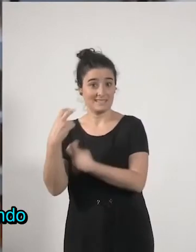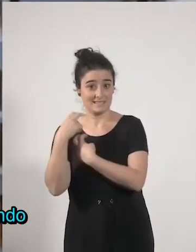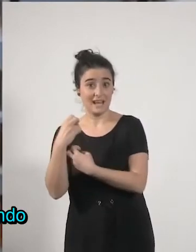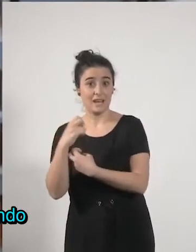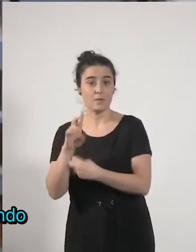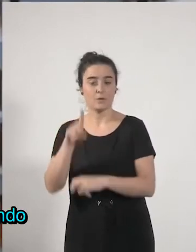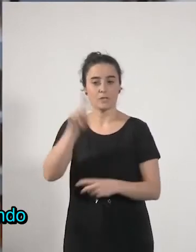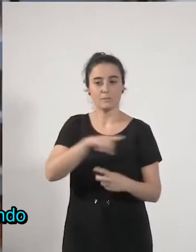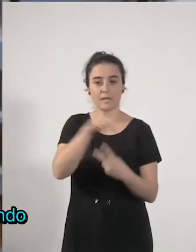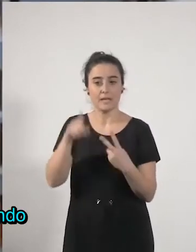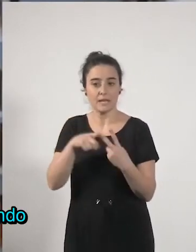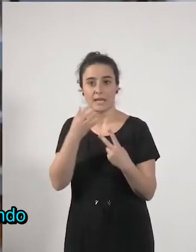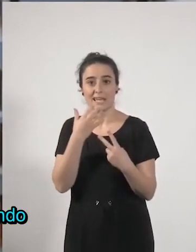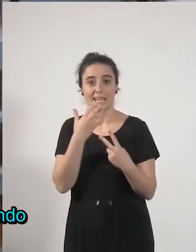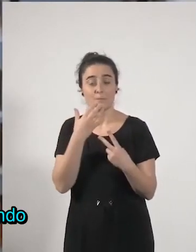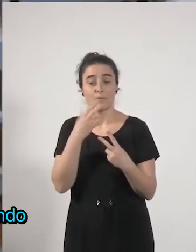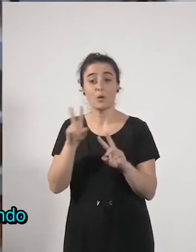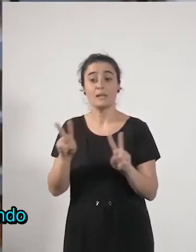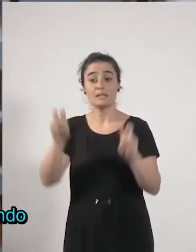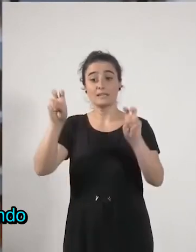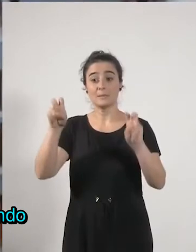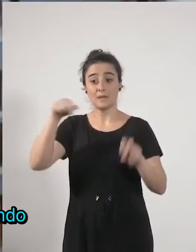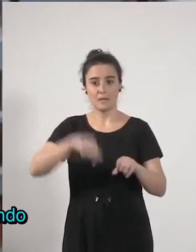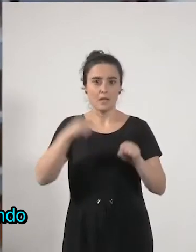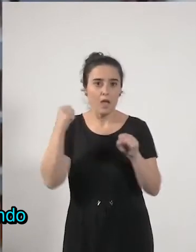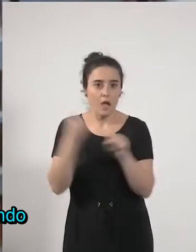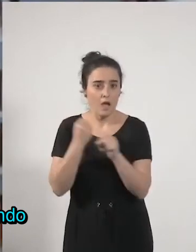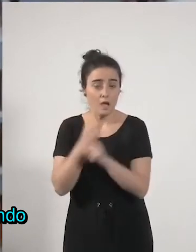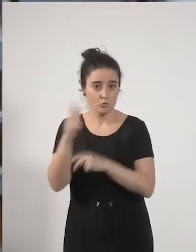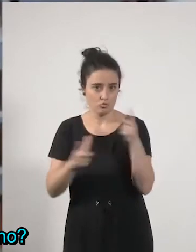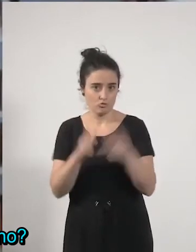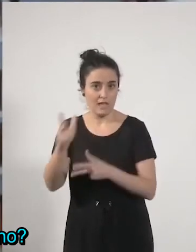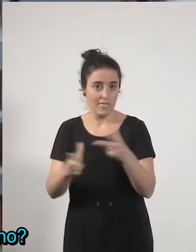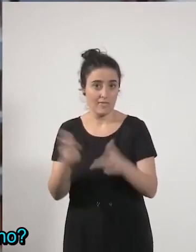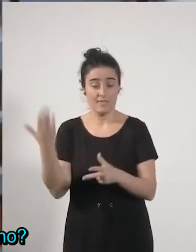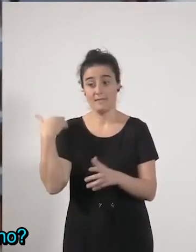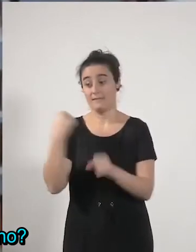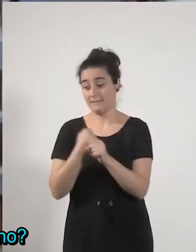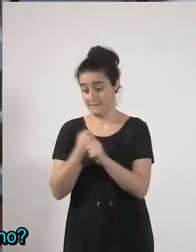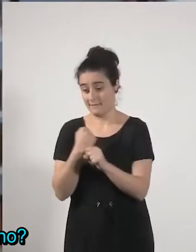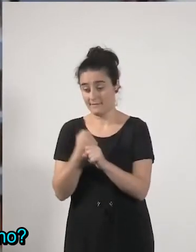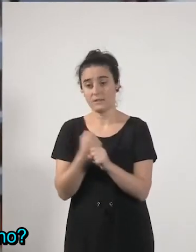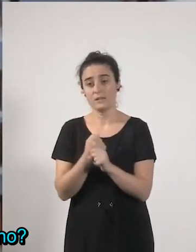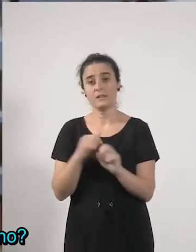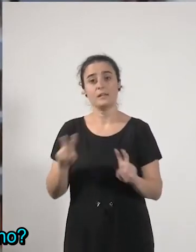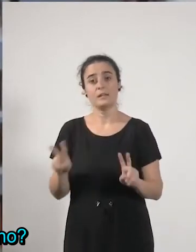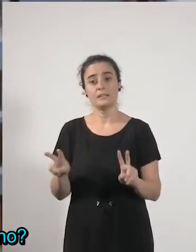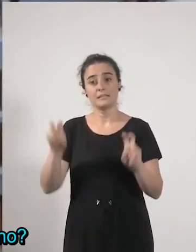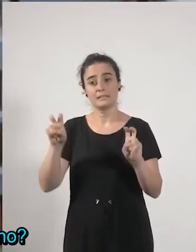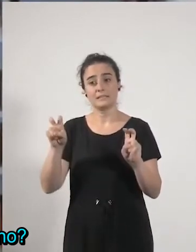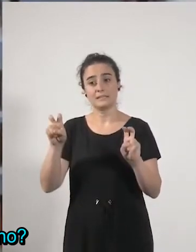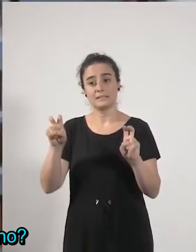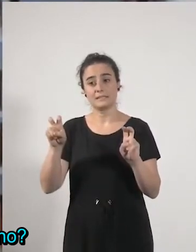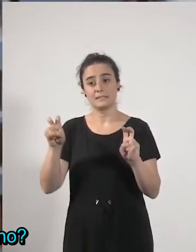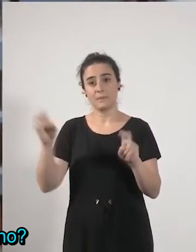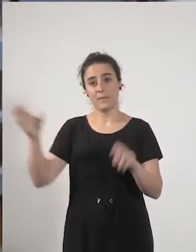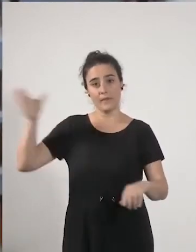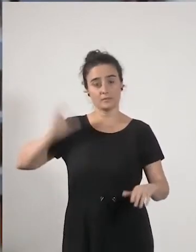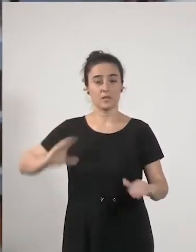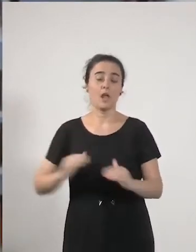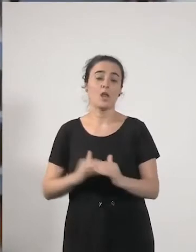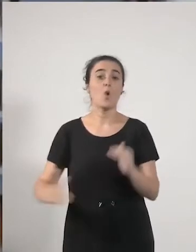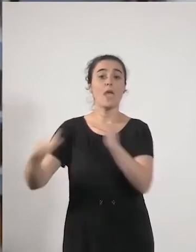tema en el que se estaba trabajando aquí en Euskadi por ejemplo es el tema de la igualdad salarial